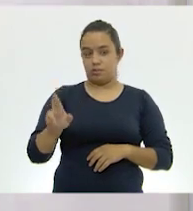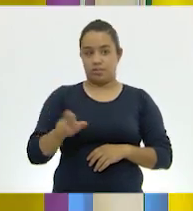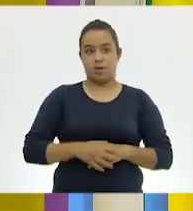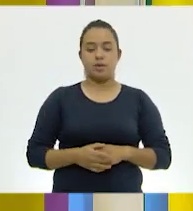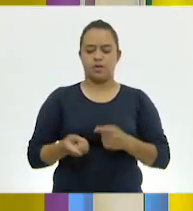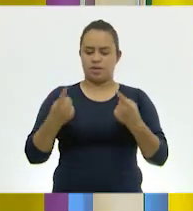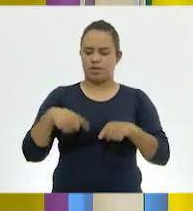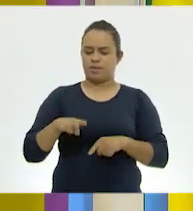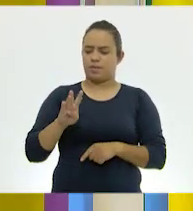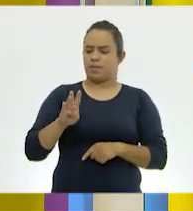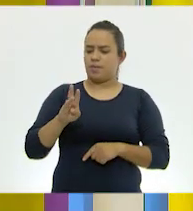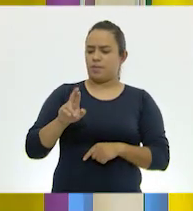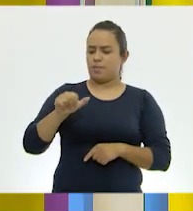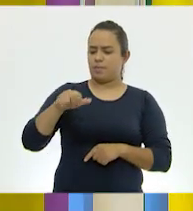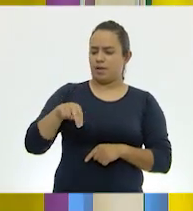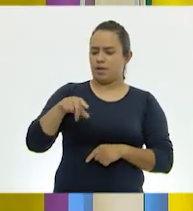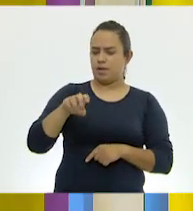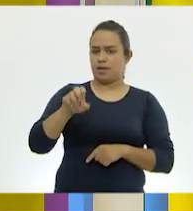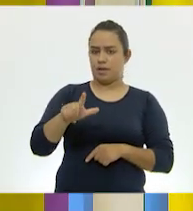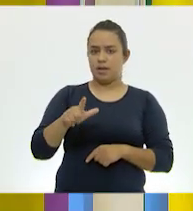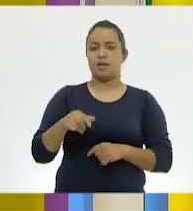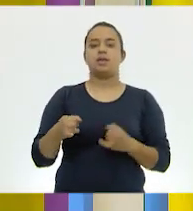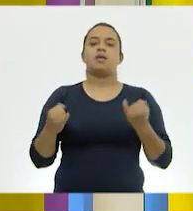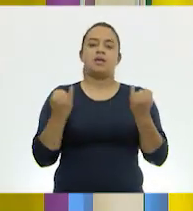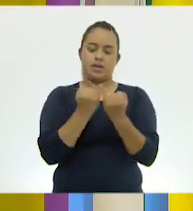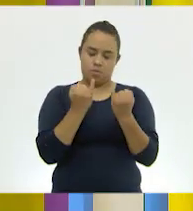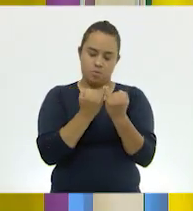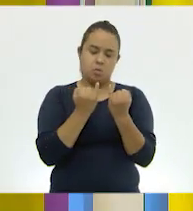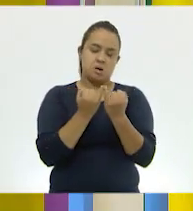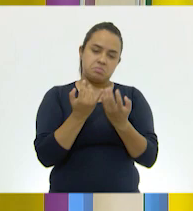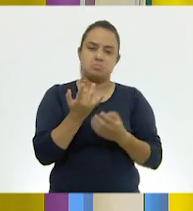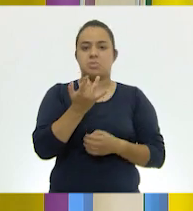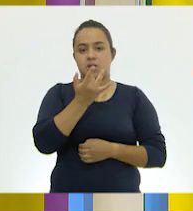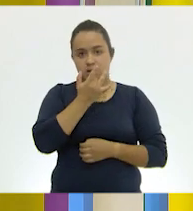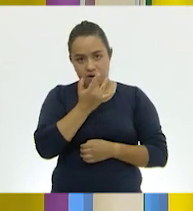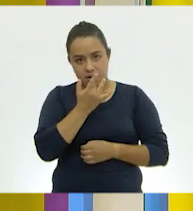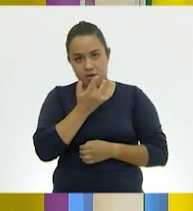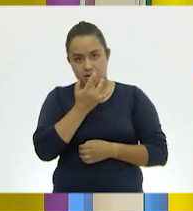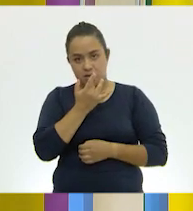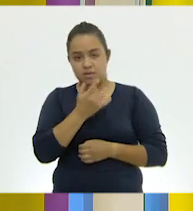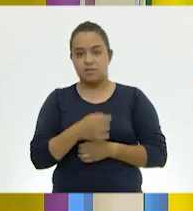mar. En branqueal... Ajá. ...también podemos poner una rana, sí. Ok.